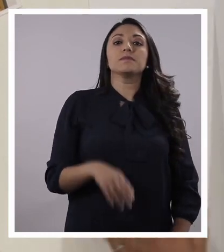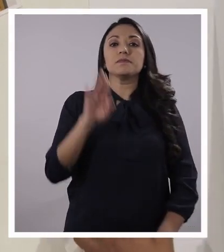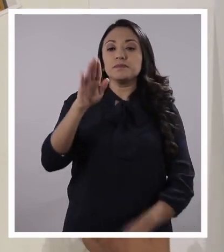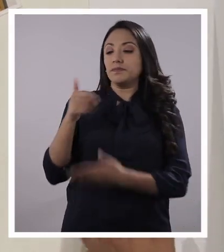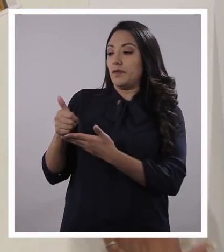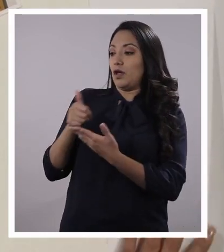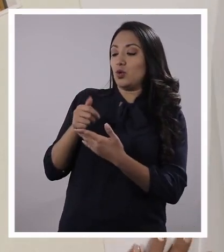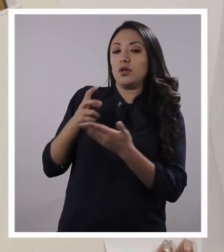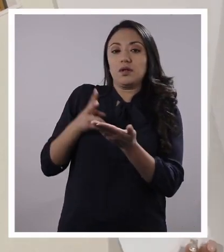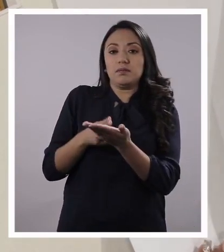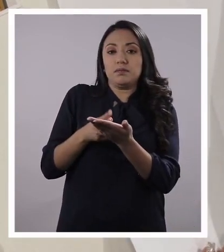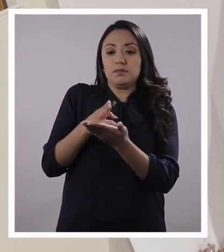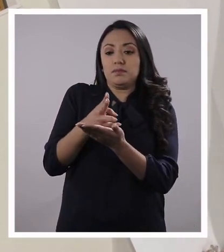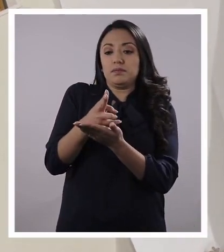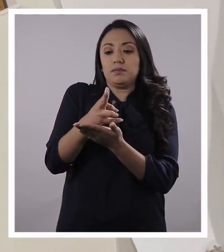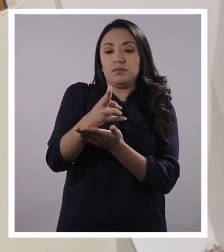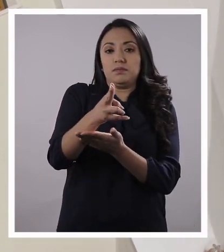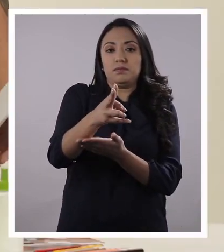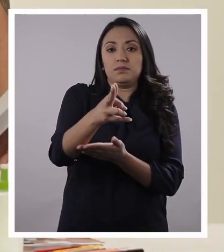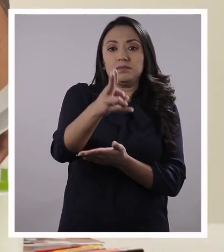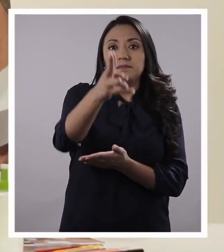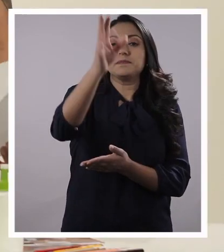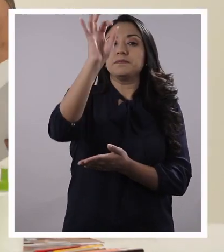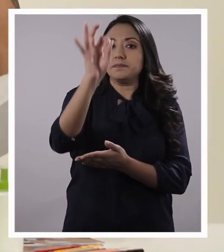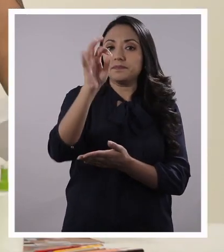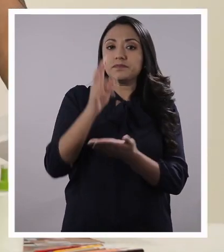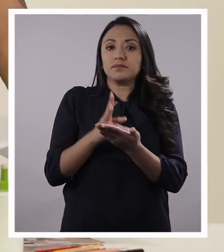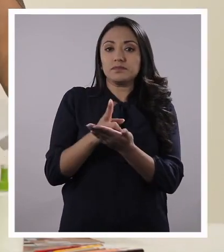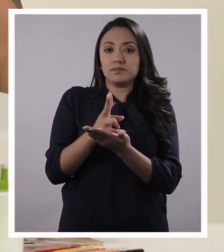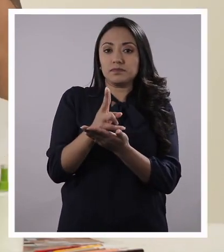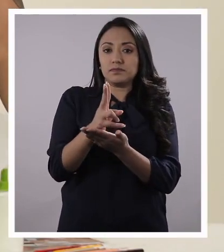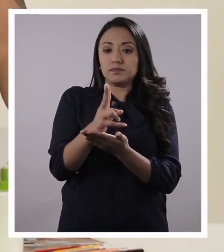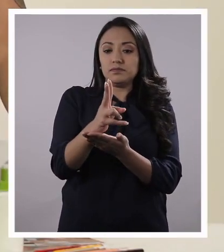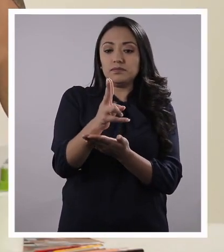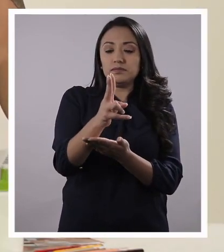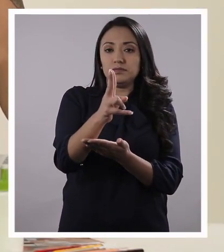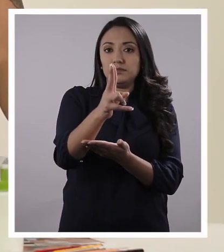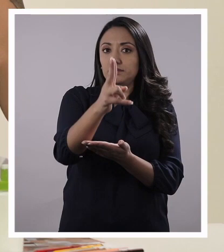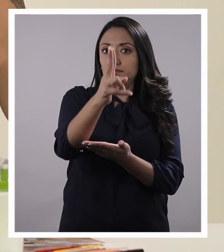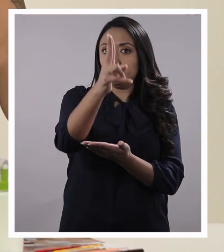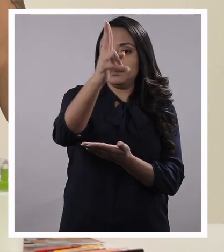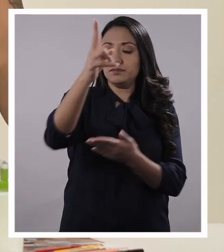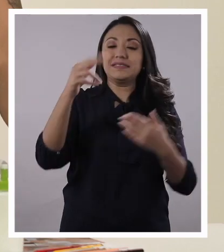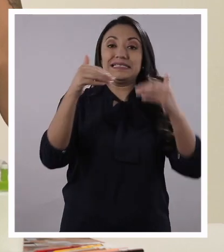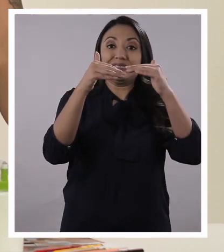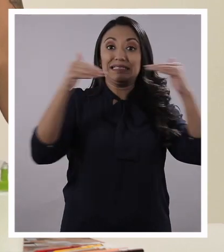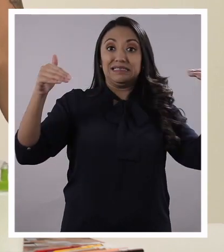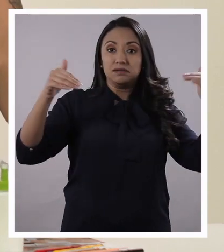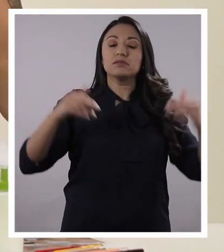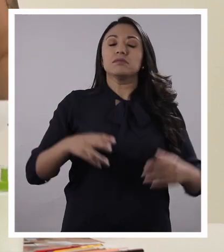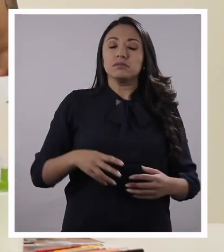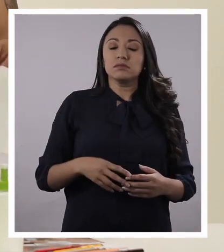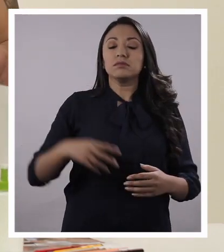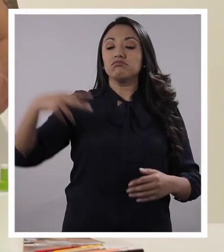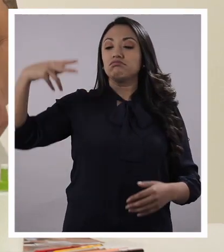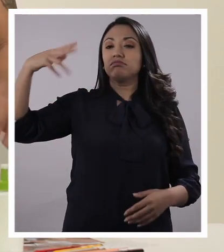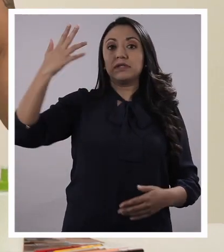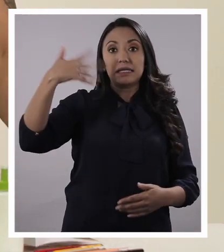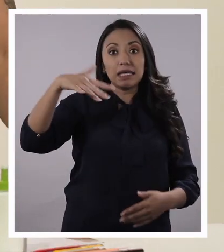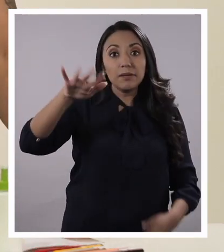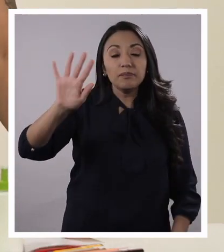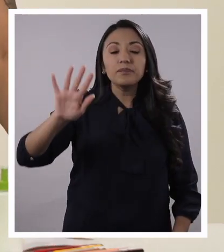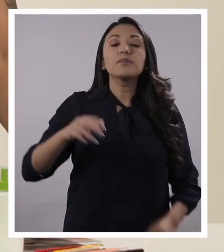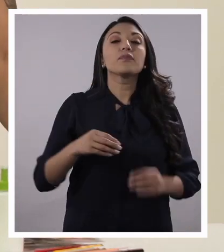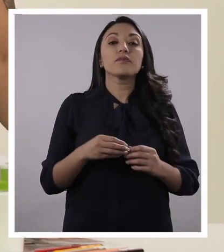a Panchito. Recortamos por la mitad. Vamos a recortar por la mitad. Perfecto. Y lo que vamos a hacer,